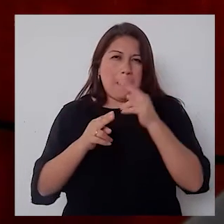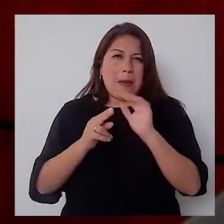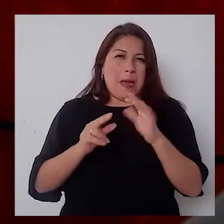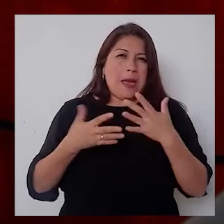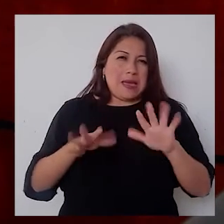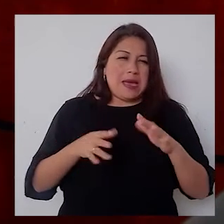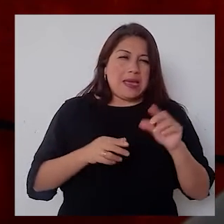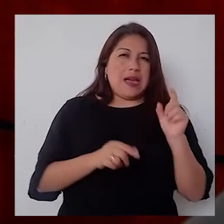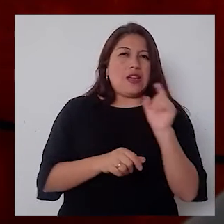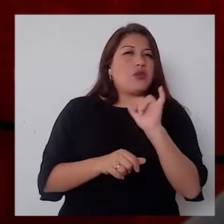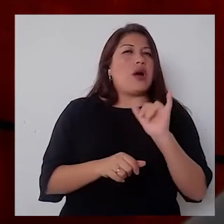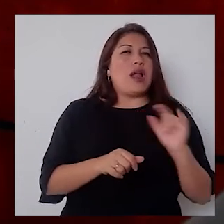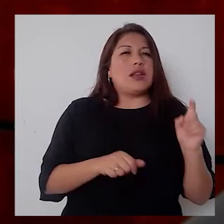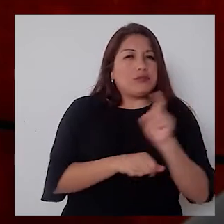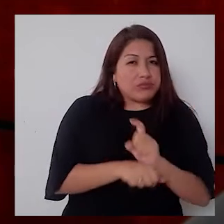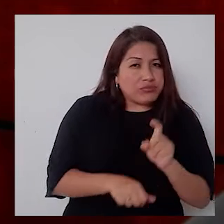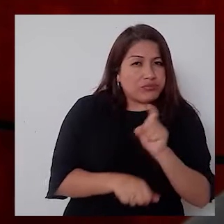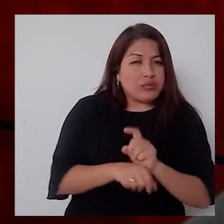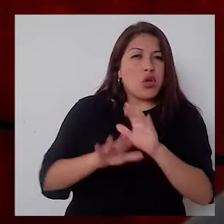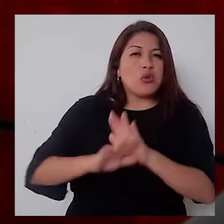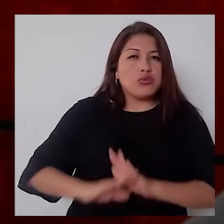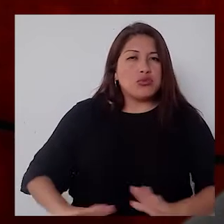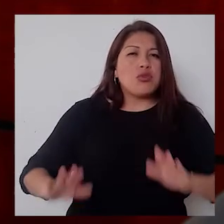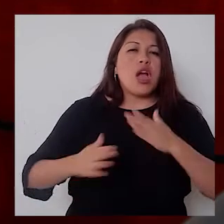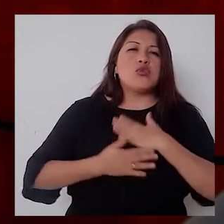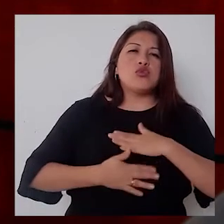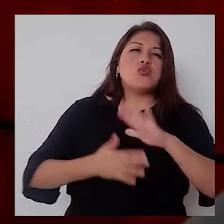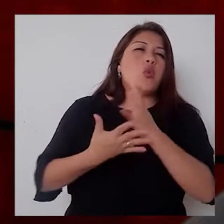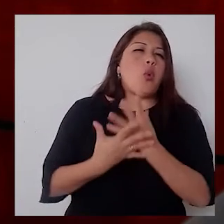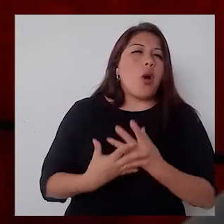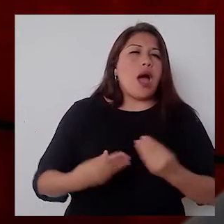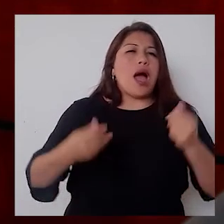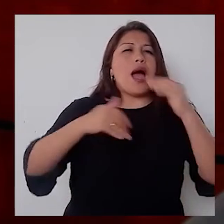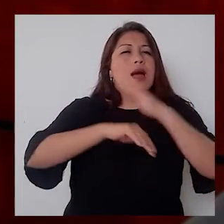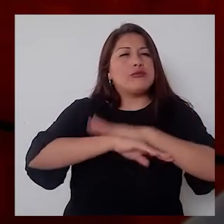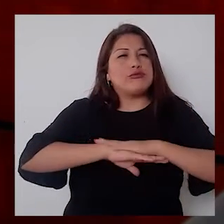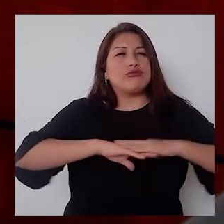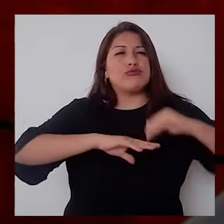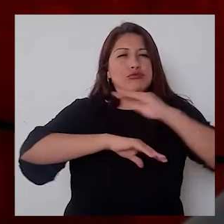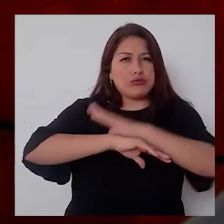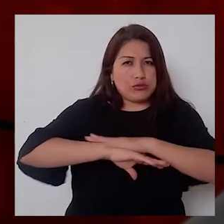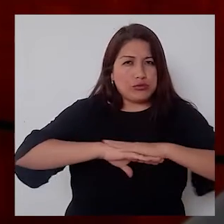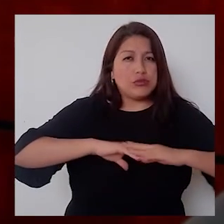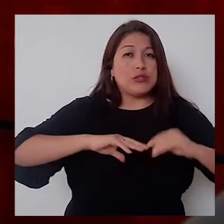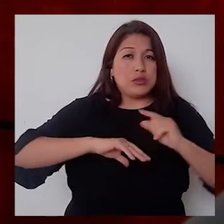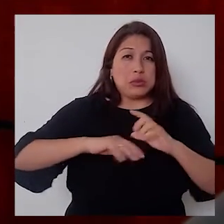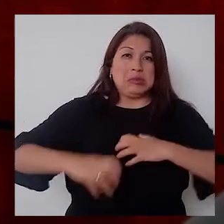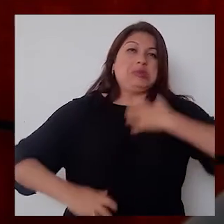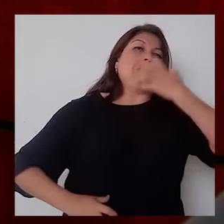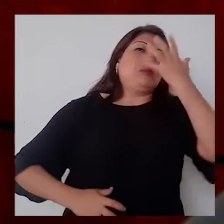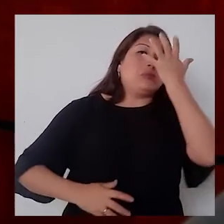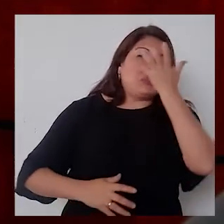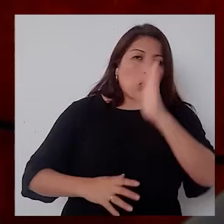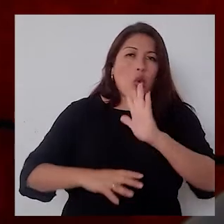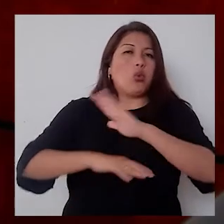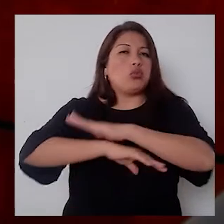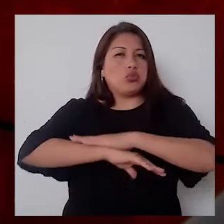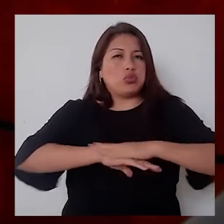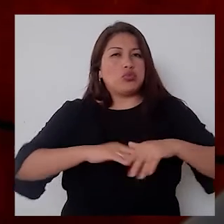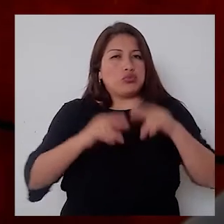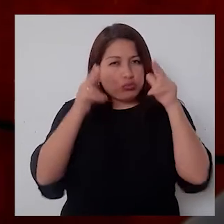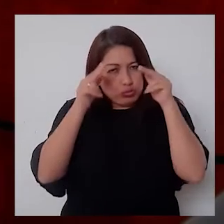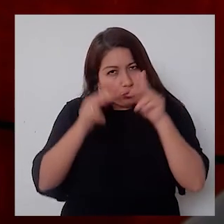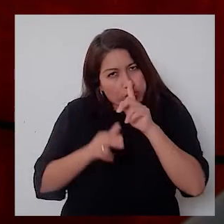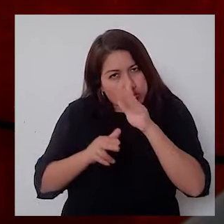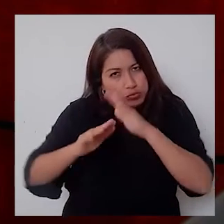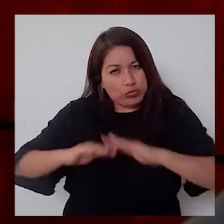amanzamiento y de socialización para que el caballito responda de manera amigable a las caricias o